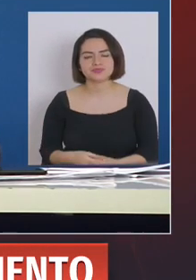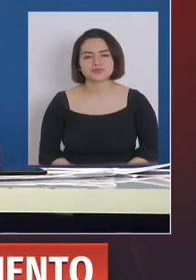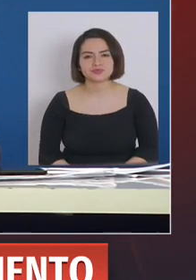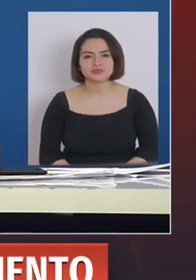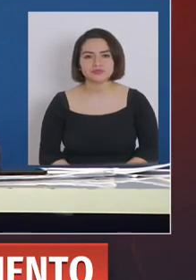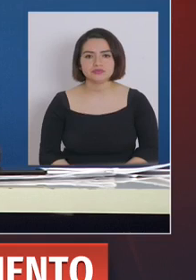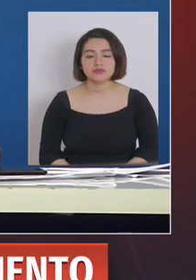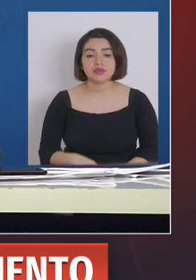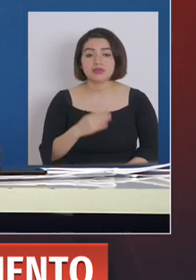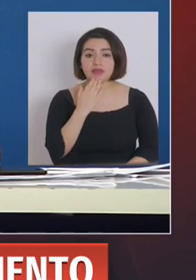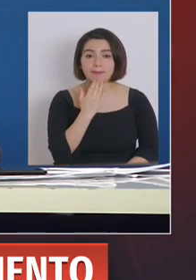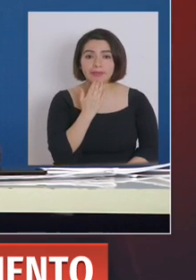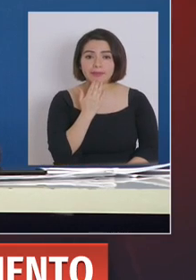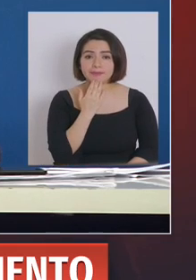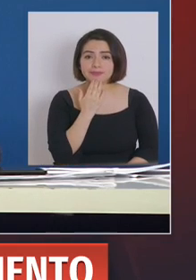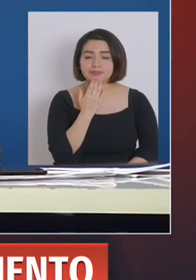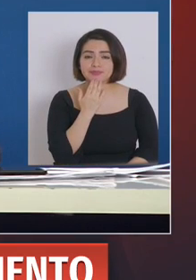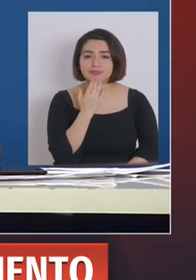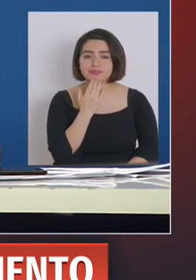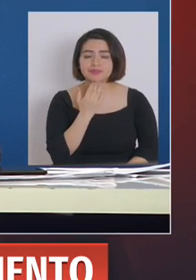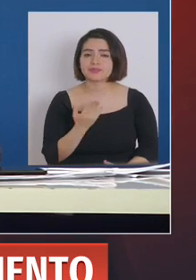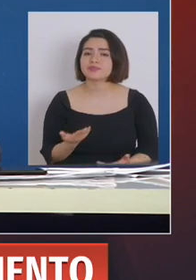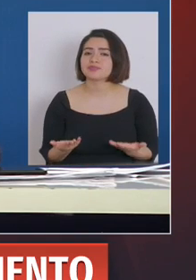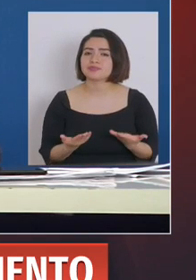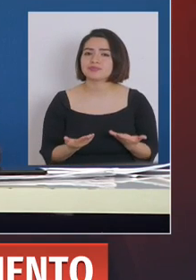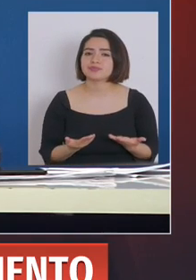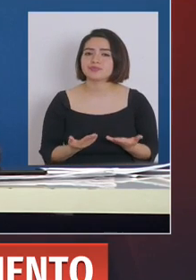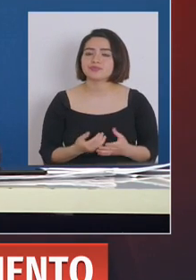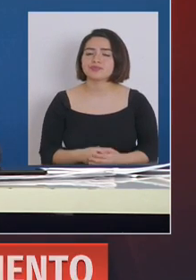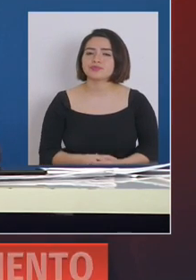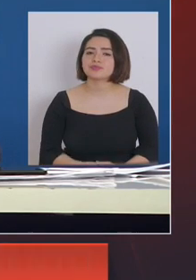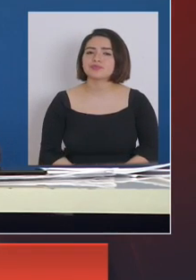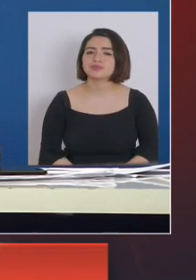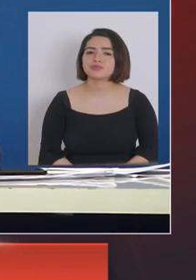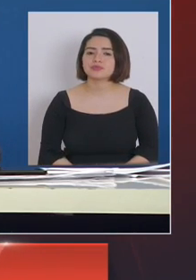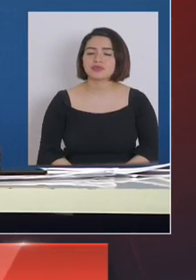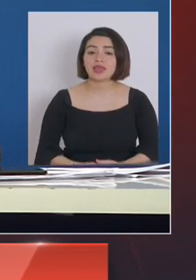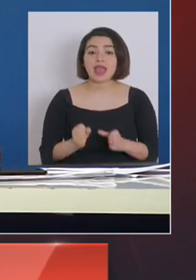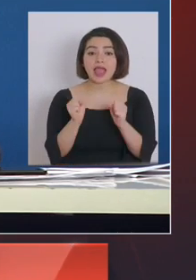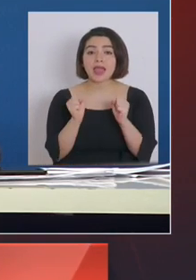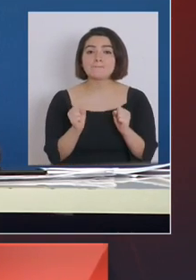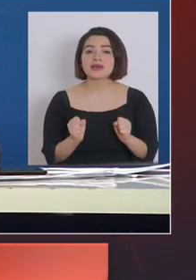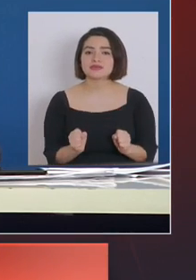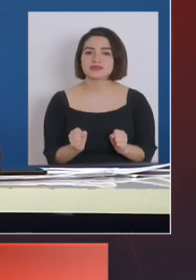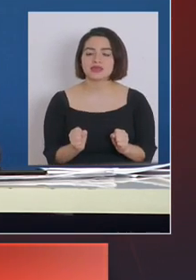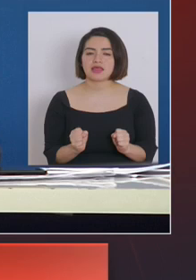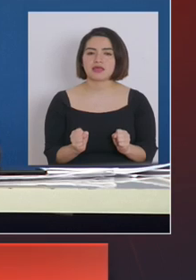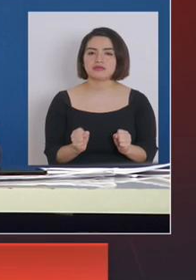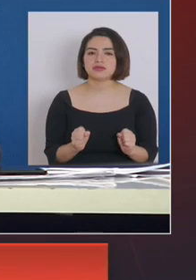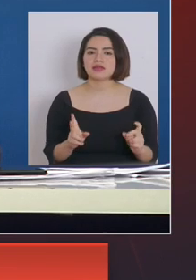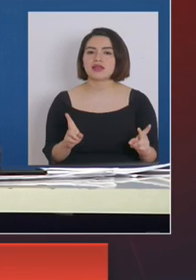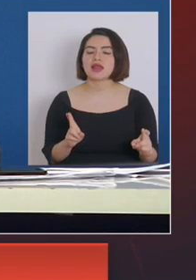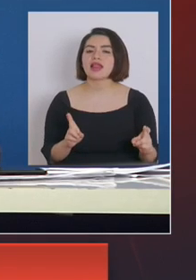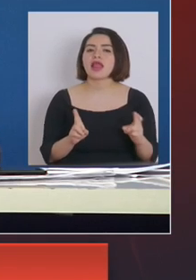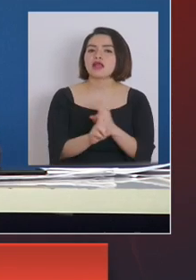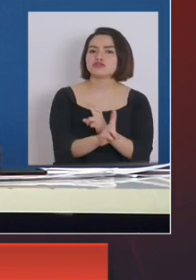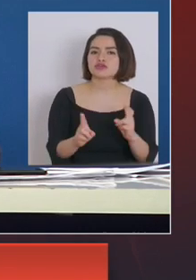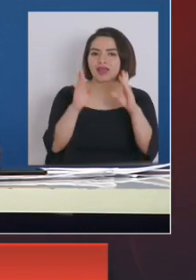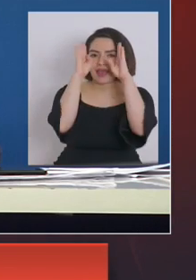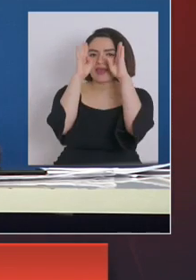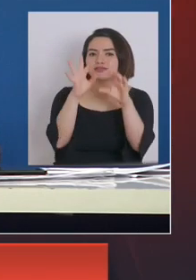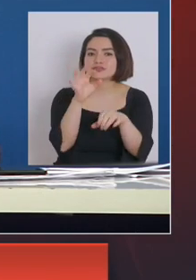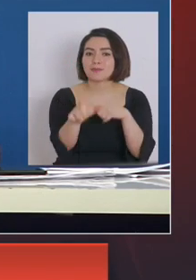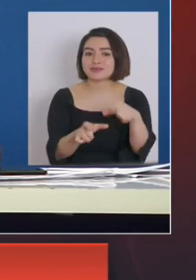de la criticidad y de la capacidad, digamos, o la relación con la atención de los